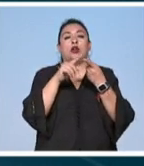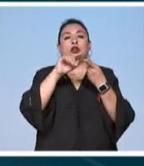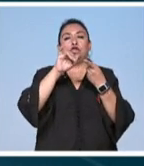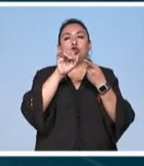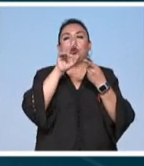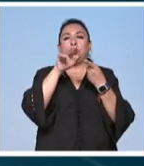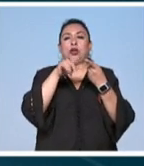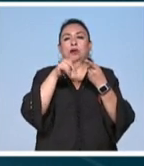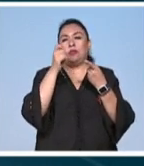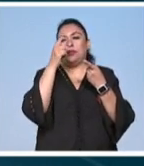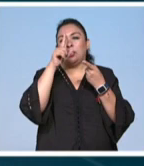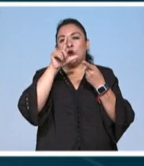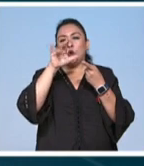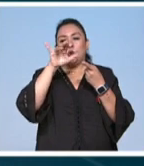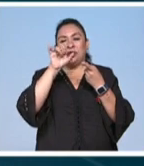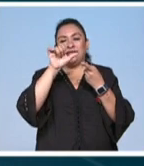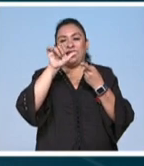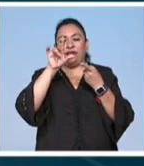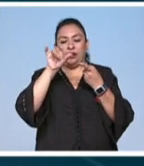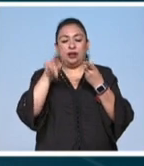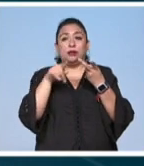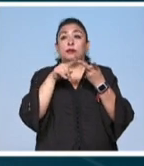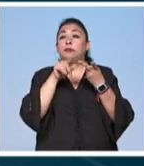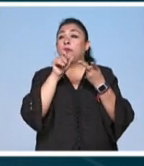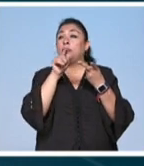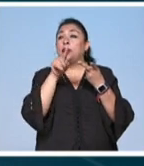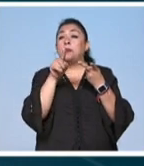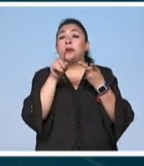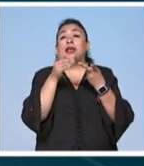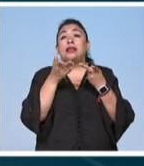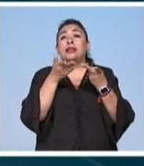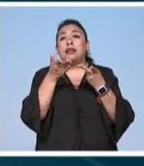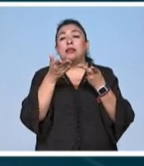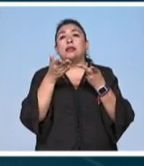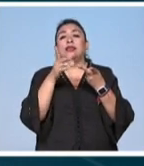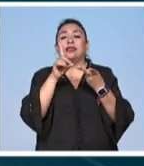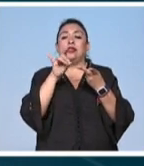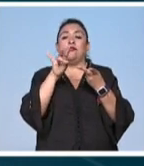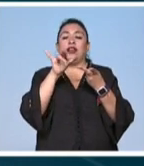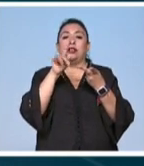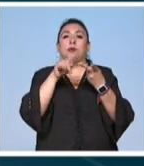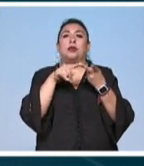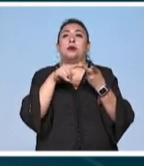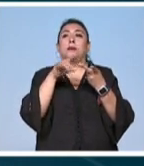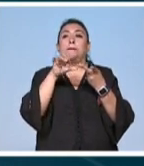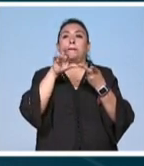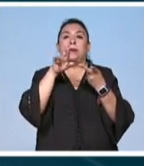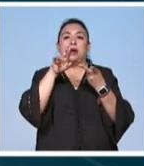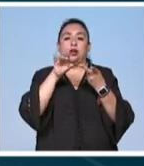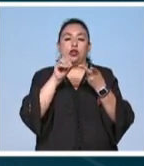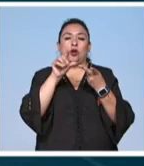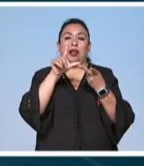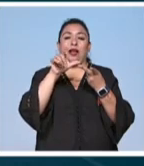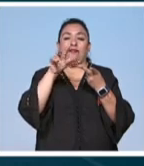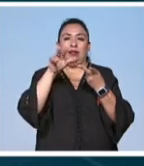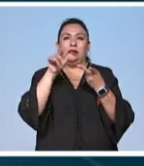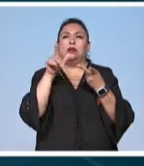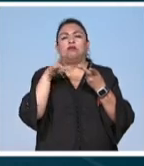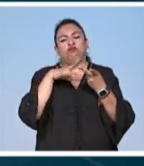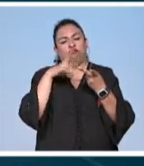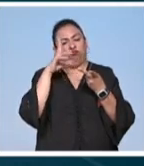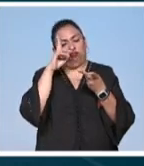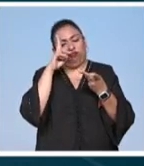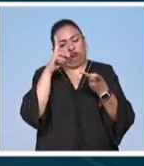union de luis anderson y la obra interactiva divertimento del maestro mario la vista una manera de